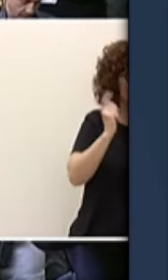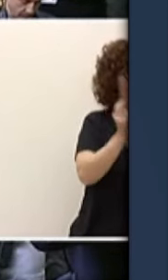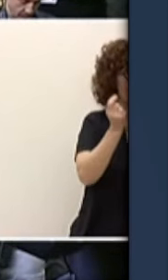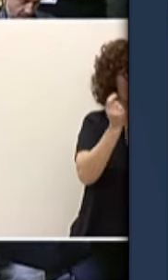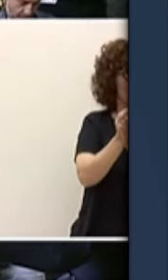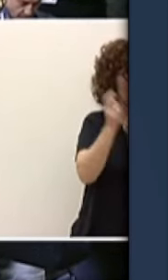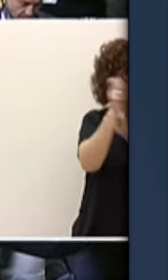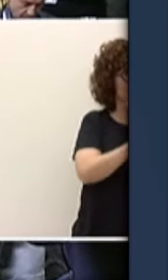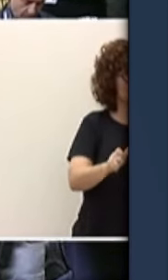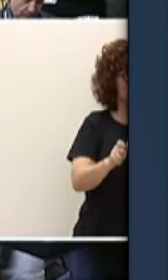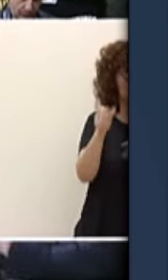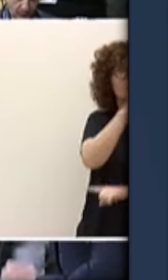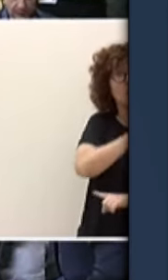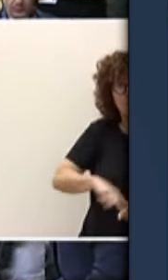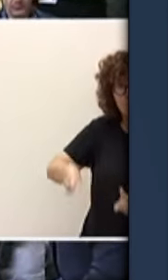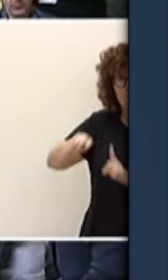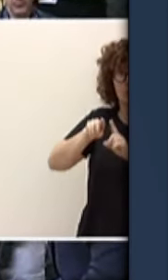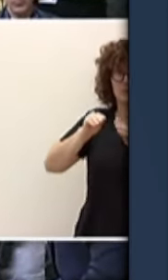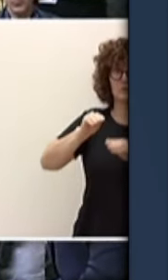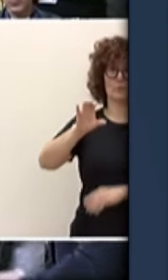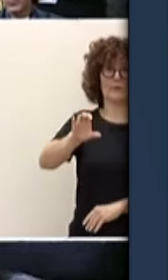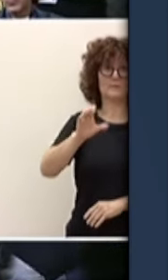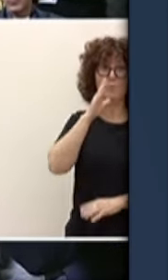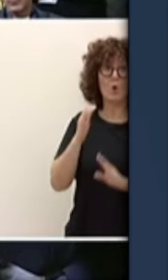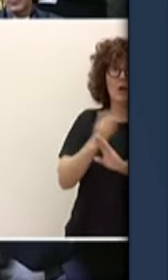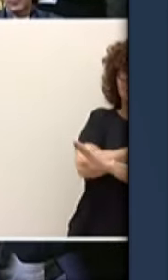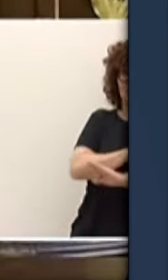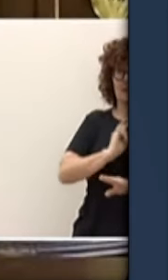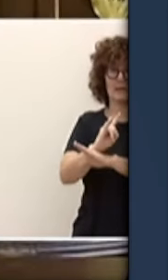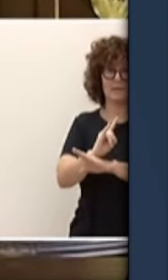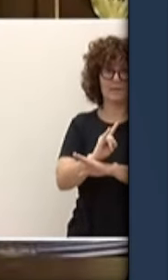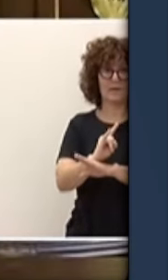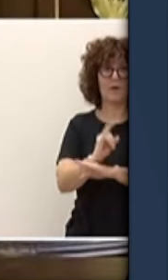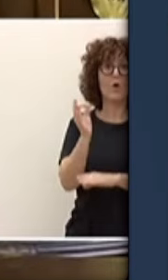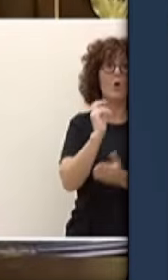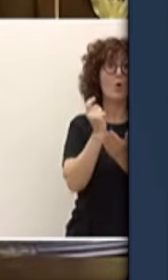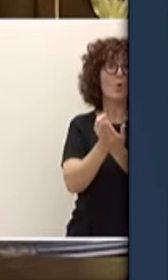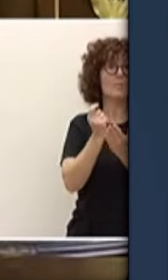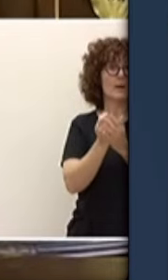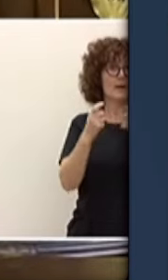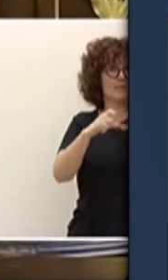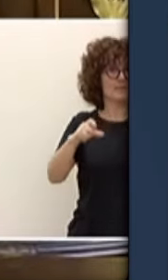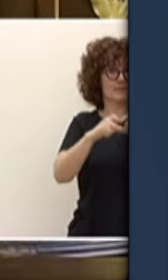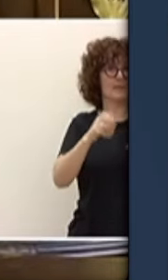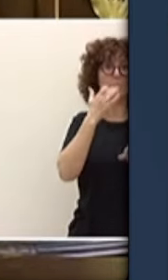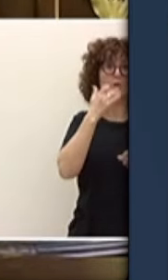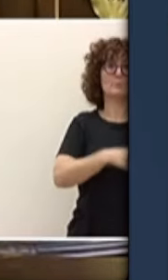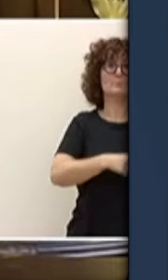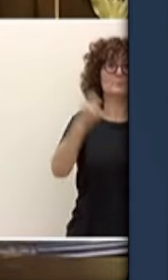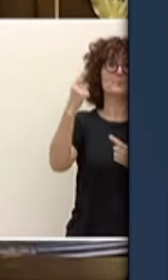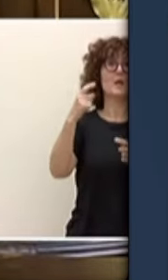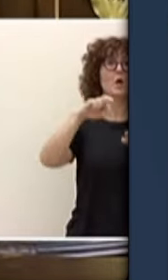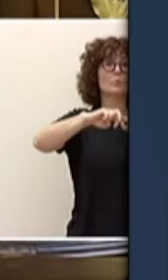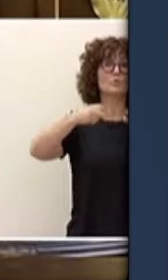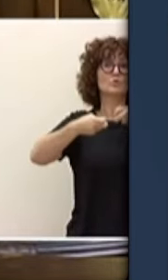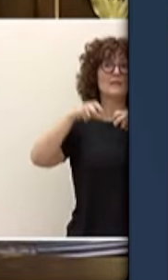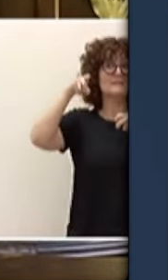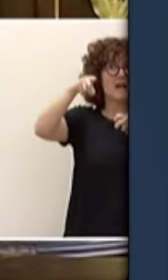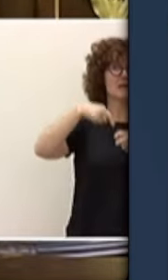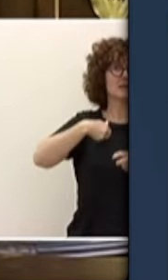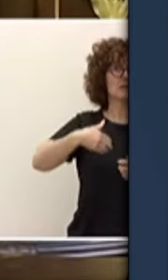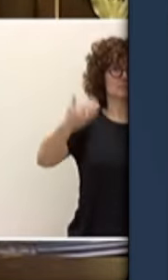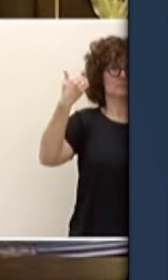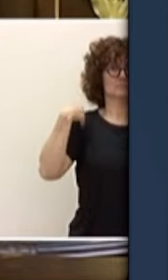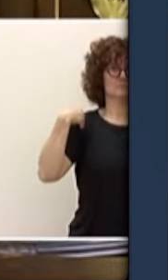pagarles el billete a la plaza central de Bruselas donde están las oligarquías que precisamente les llaman y a las que ustedes obedecen